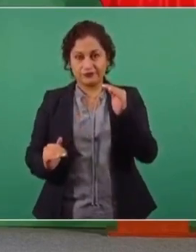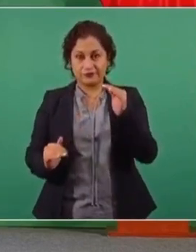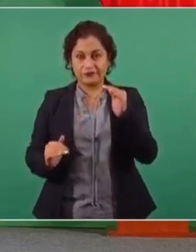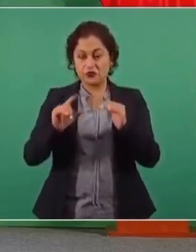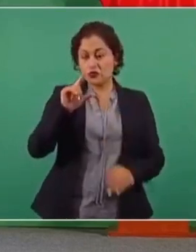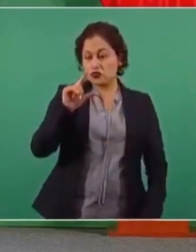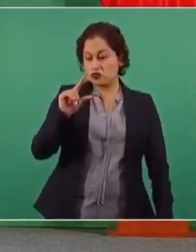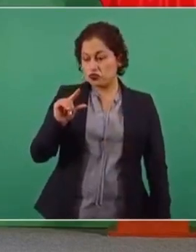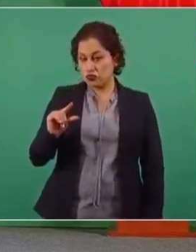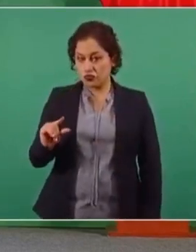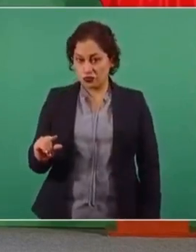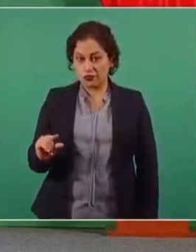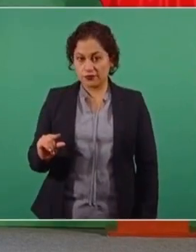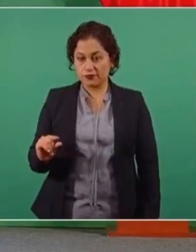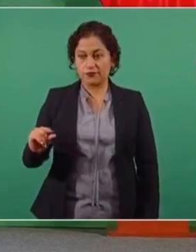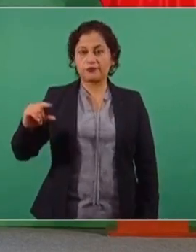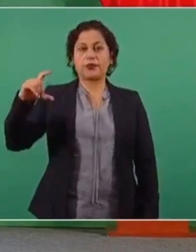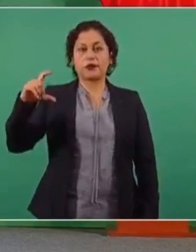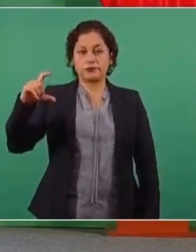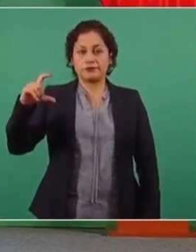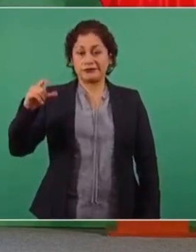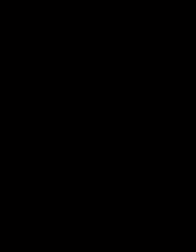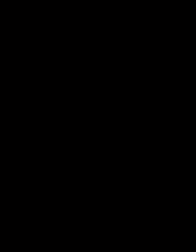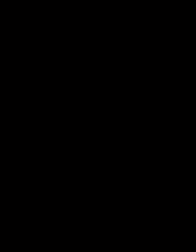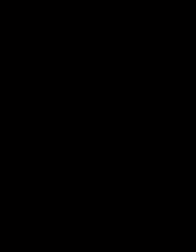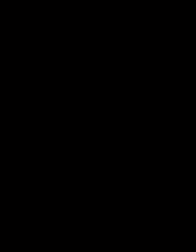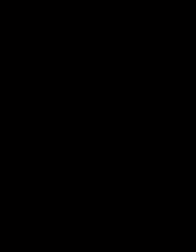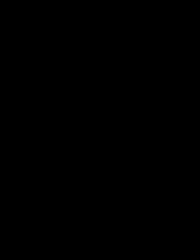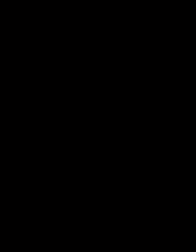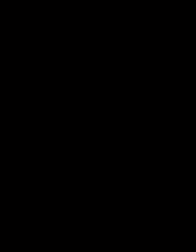Sí, ¿y aquí para acá? Sí, está cifra. 6. 6. 7. 8. 9. 10. 11.